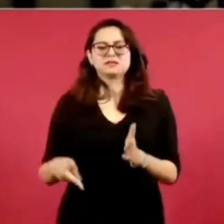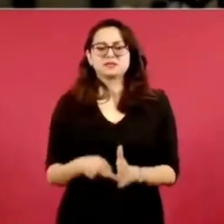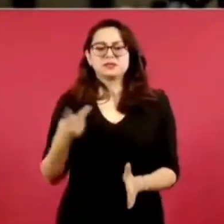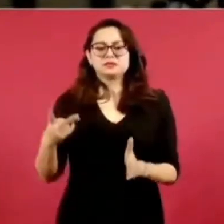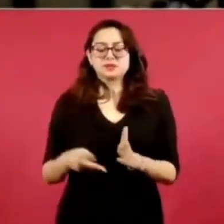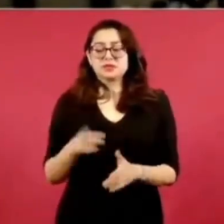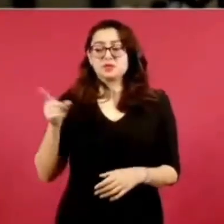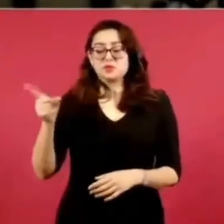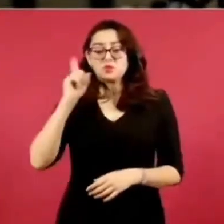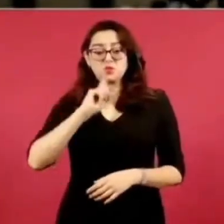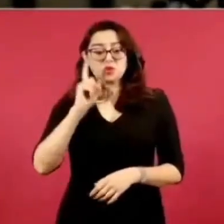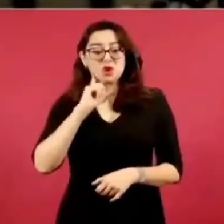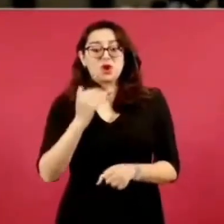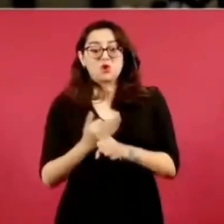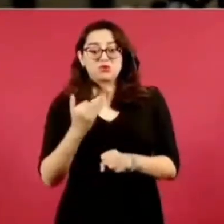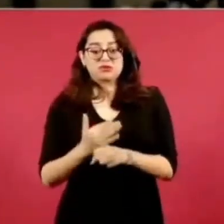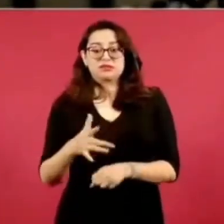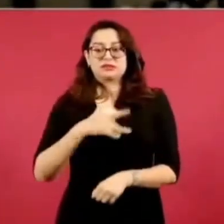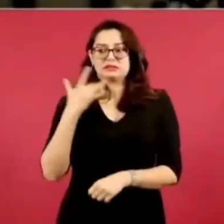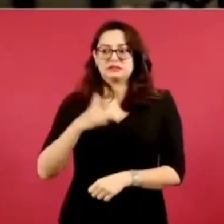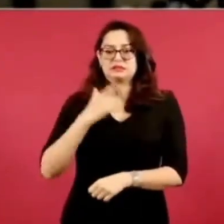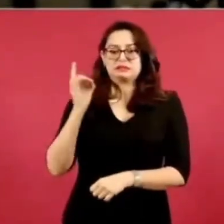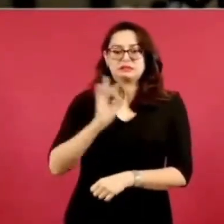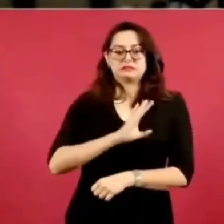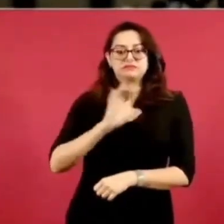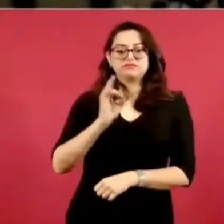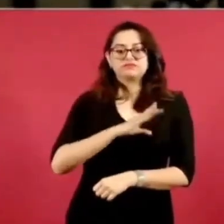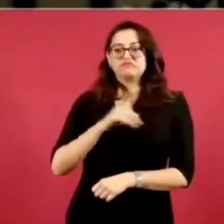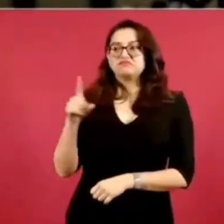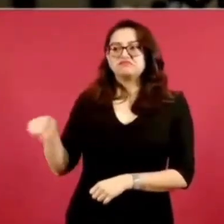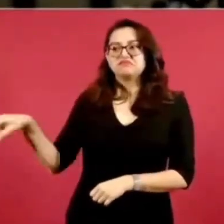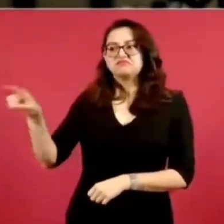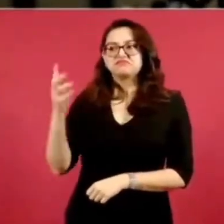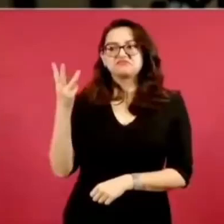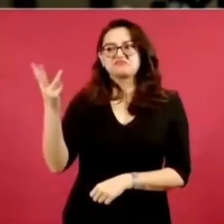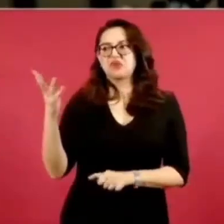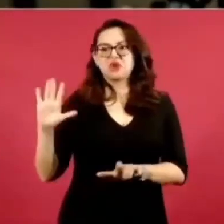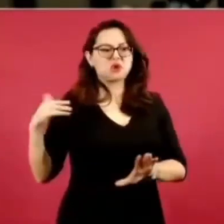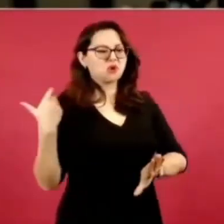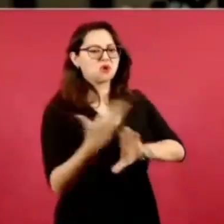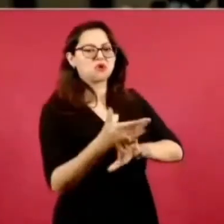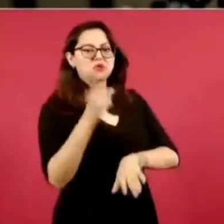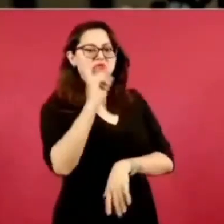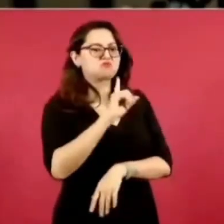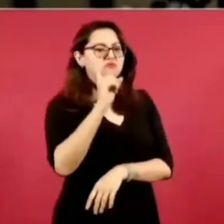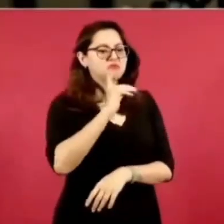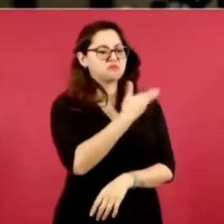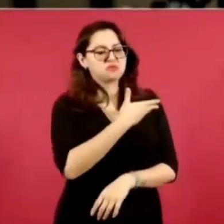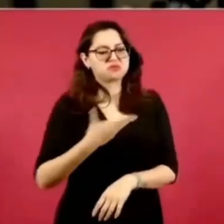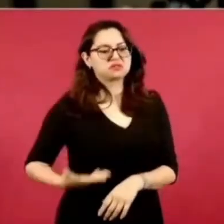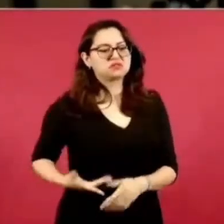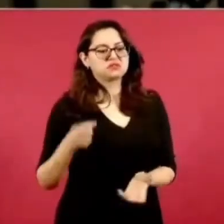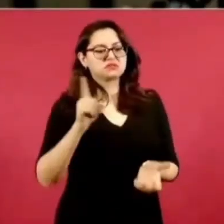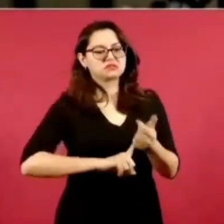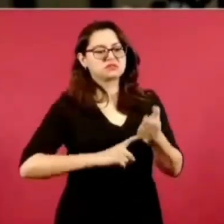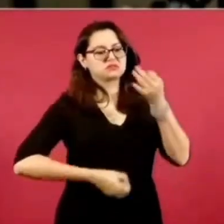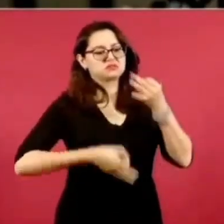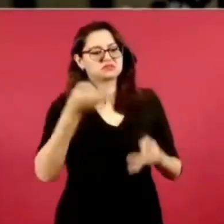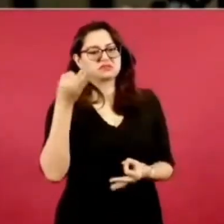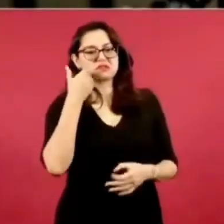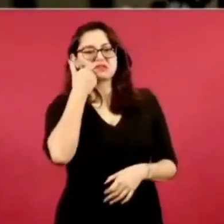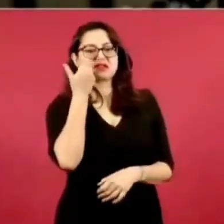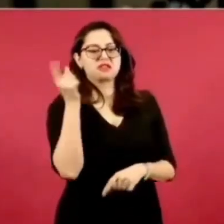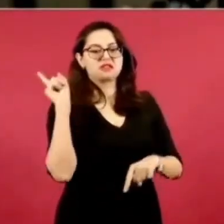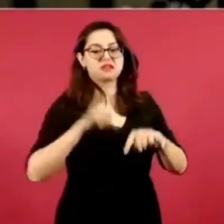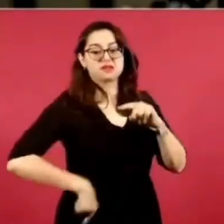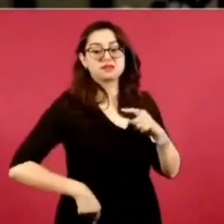amenazada, han solicitado ya la destitución como presidenta y pues bueno, esto inicia o este último tema inicia a